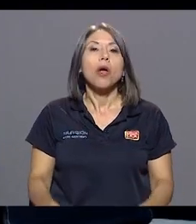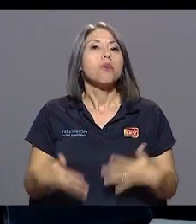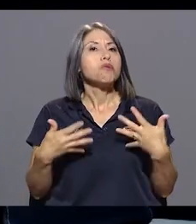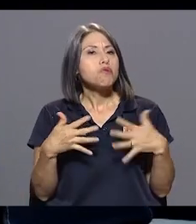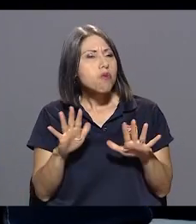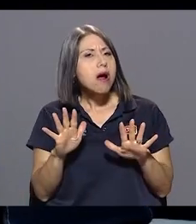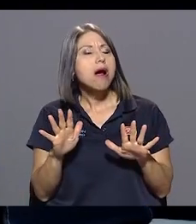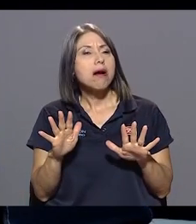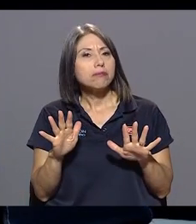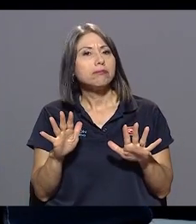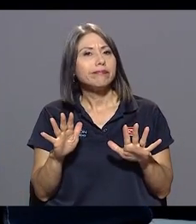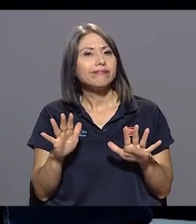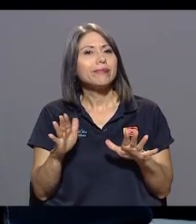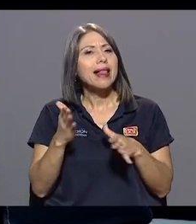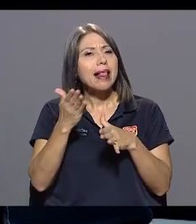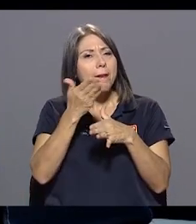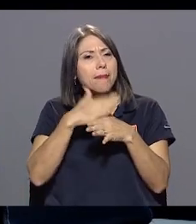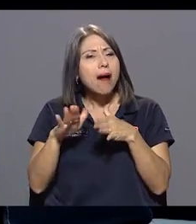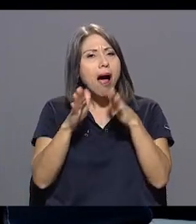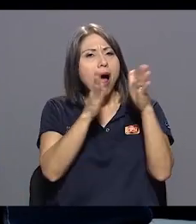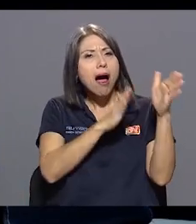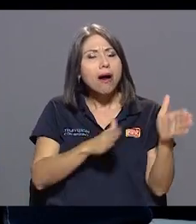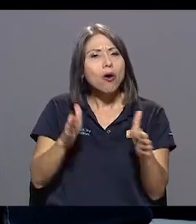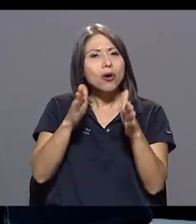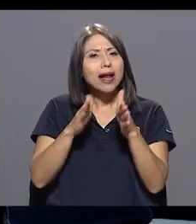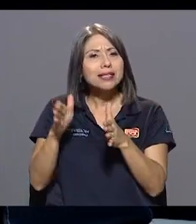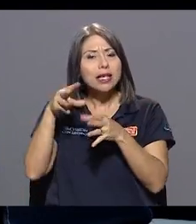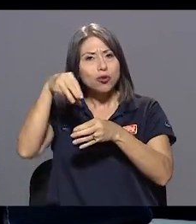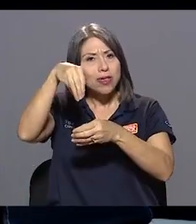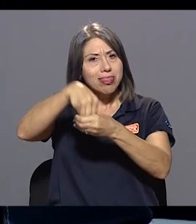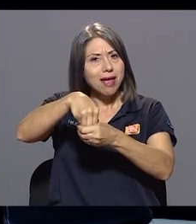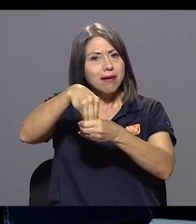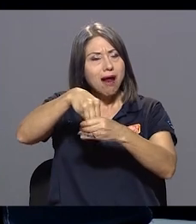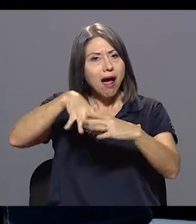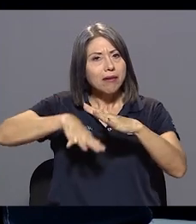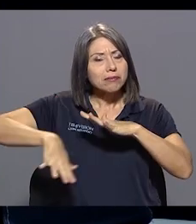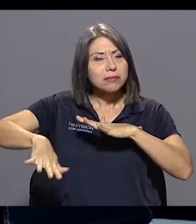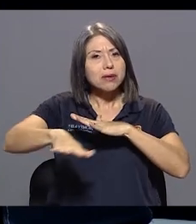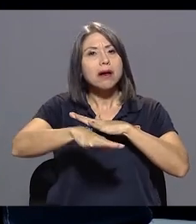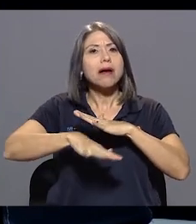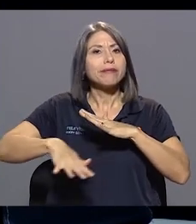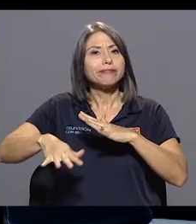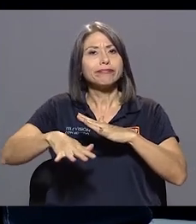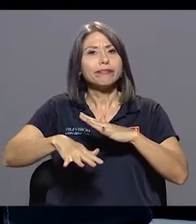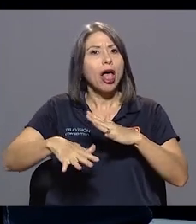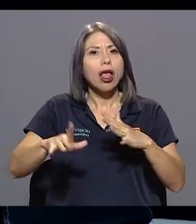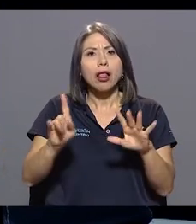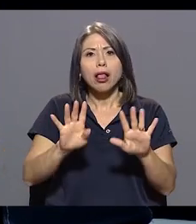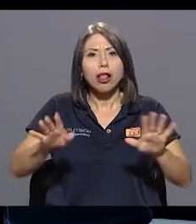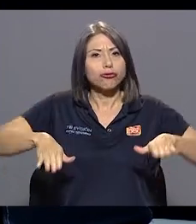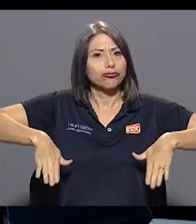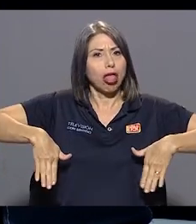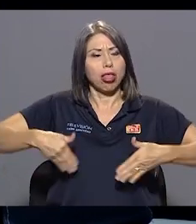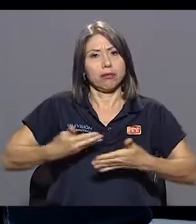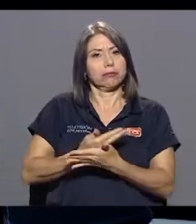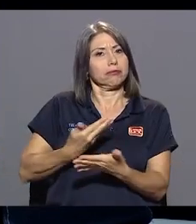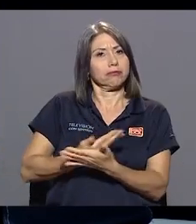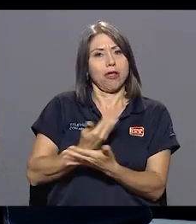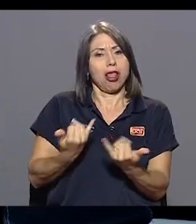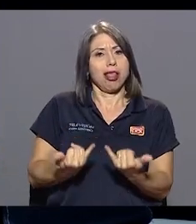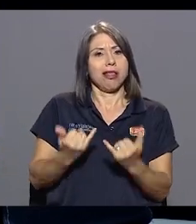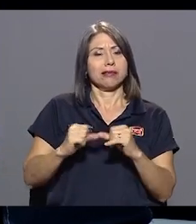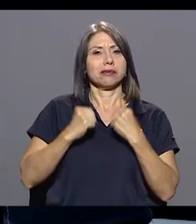Tal vez un poco la parte de organización interna, digamos, no se ha modernizado el sindicato